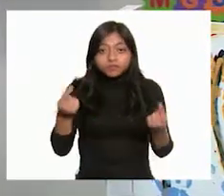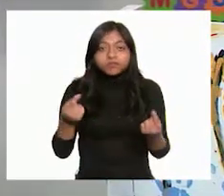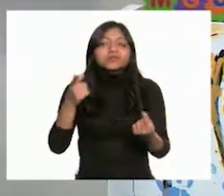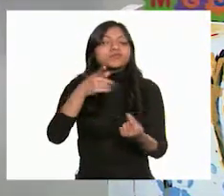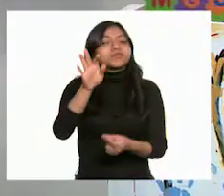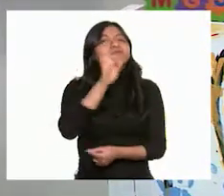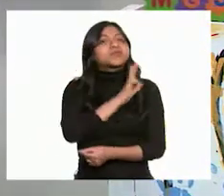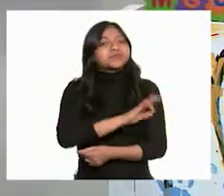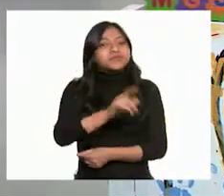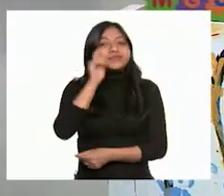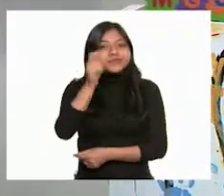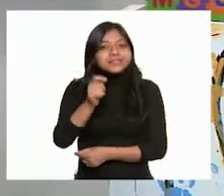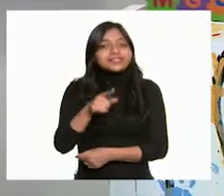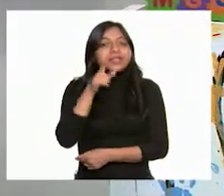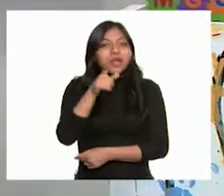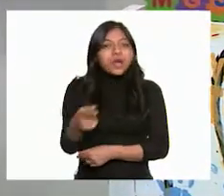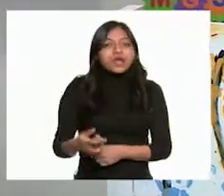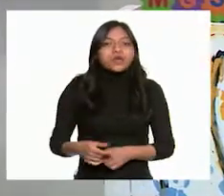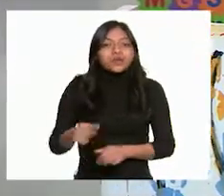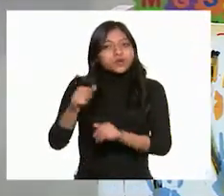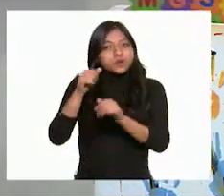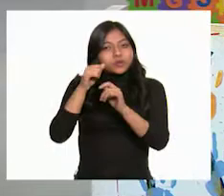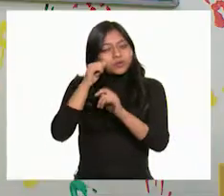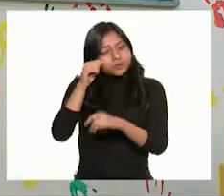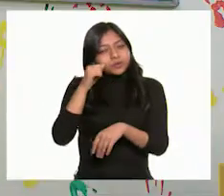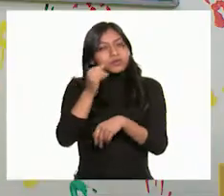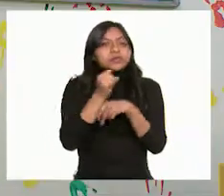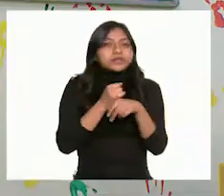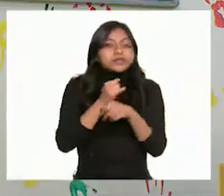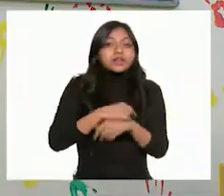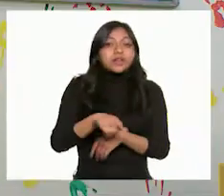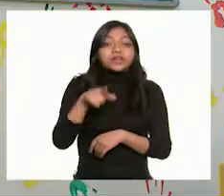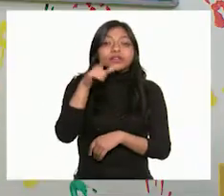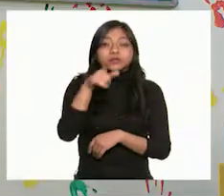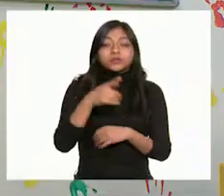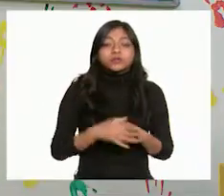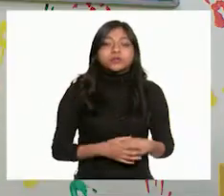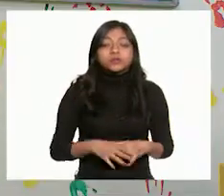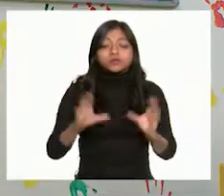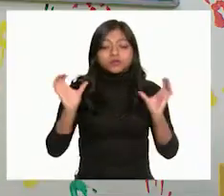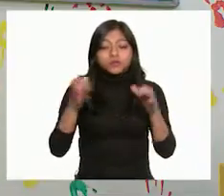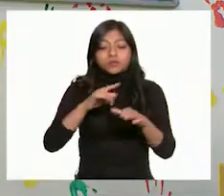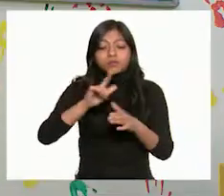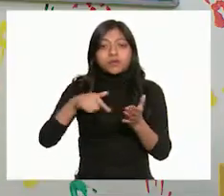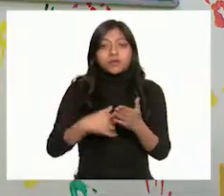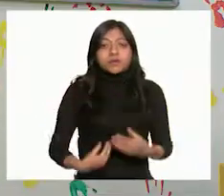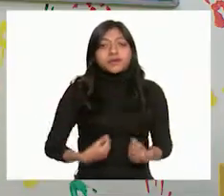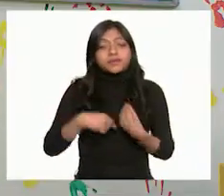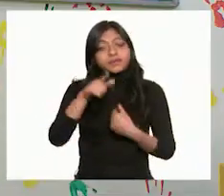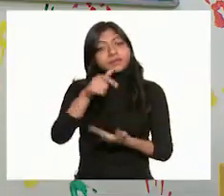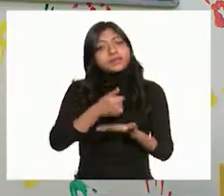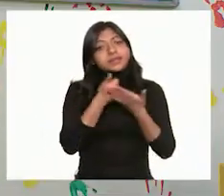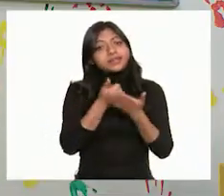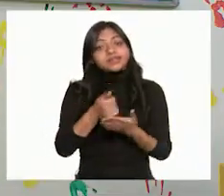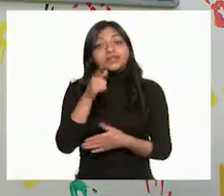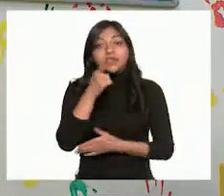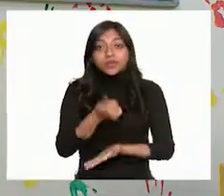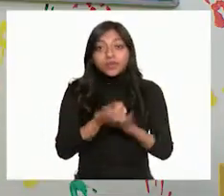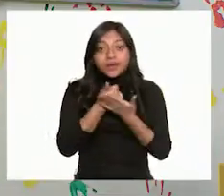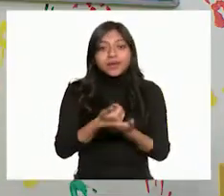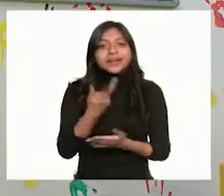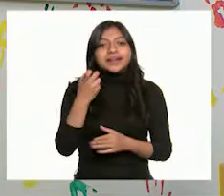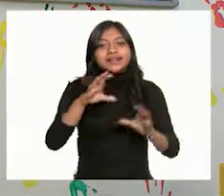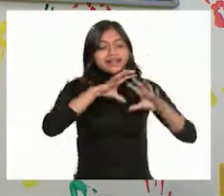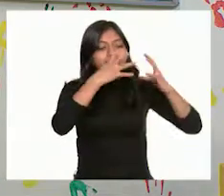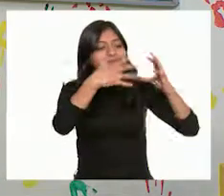puedes ser un agente de cambio. Recuerda que tu participación en tu comunidad es muy importante y con tu apoyo contribuyas a tener un